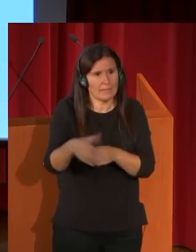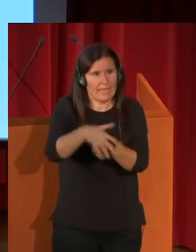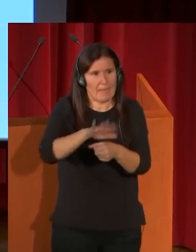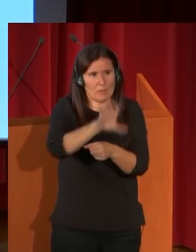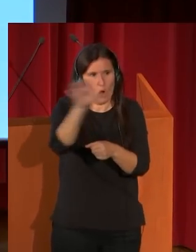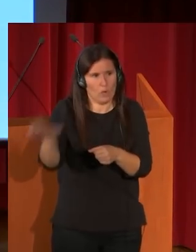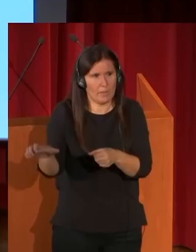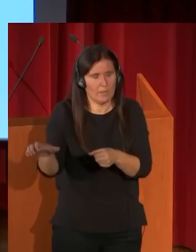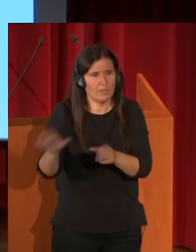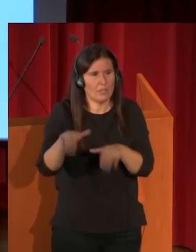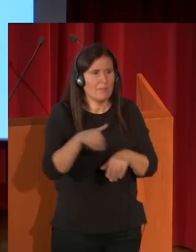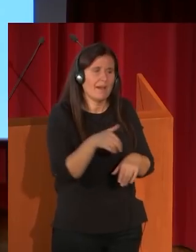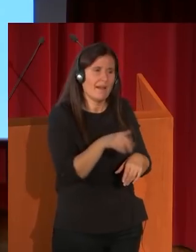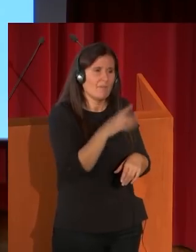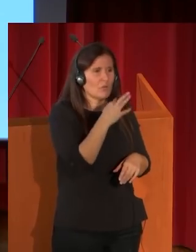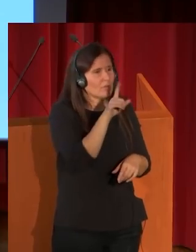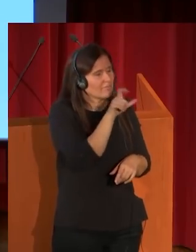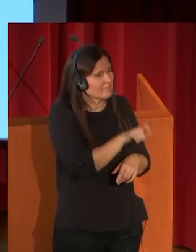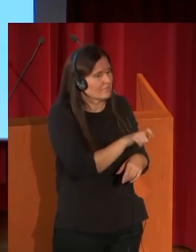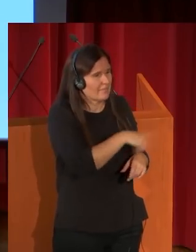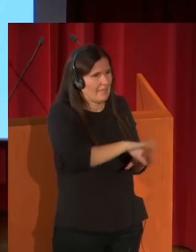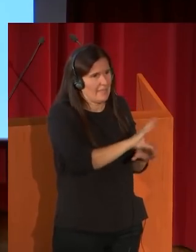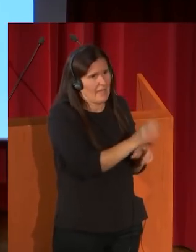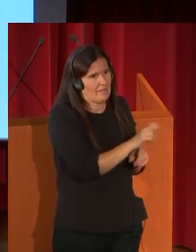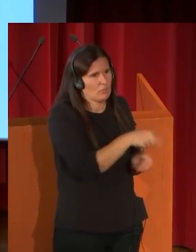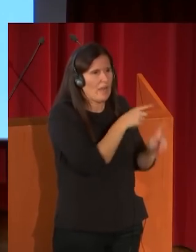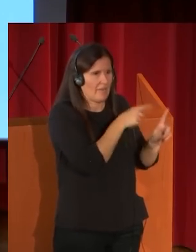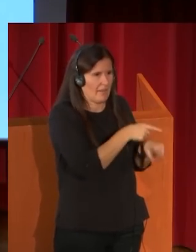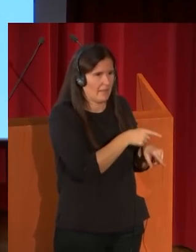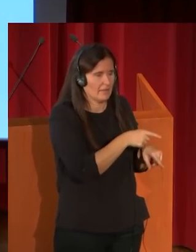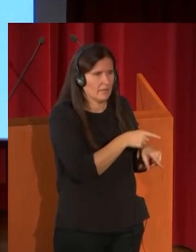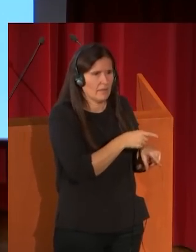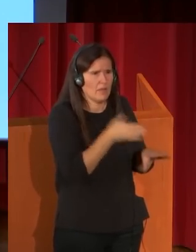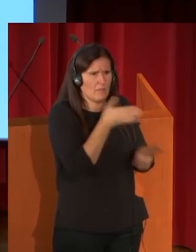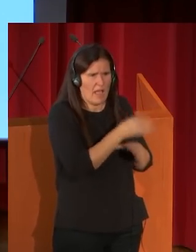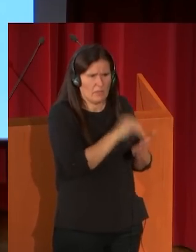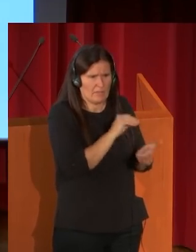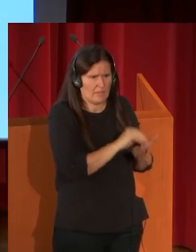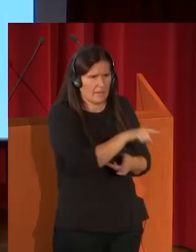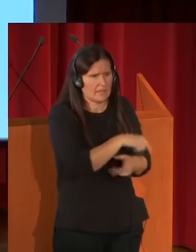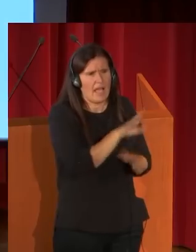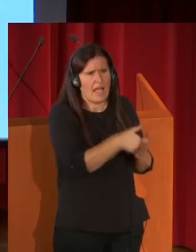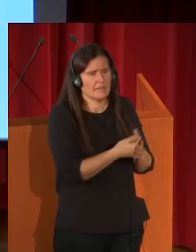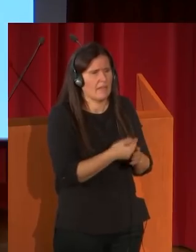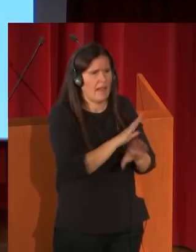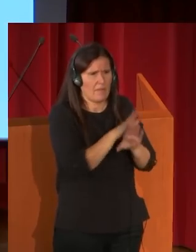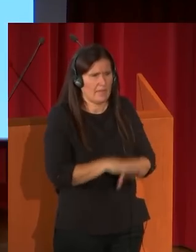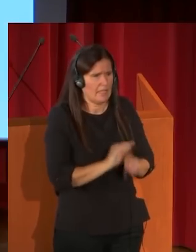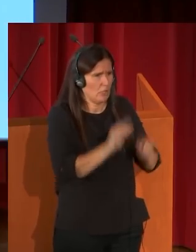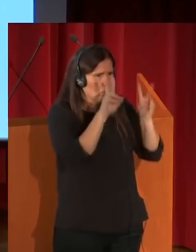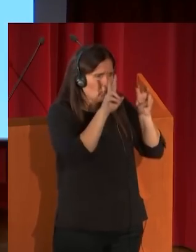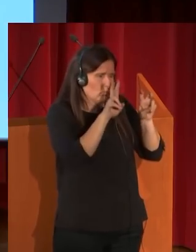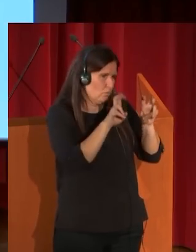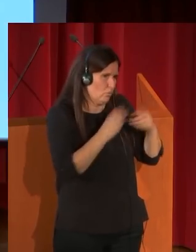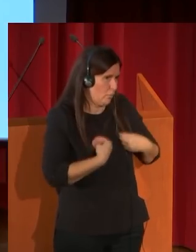para él es siempre una referencia. Posteriormente vuelve una y otra vez hasta el final de su vida con estos temas que